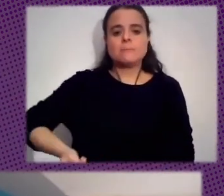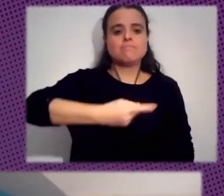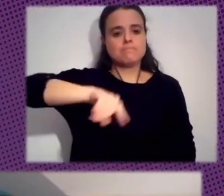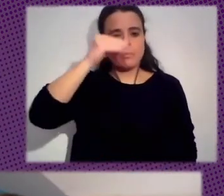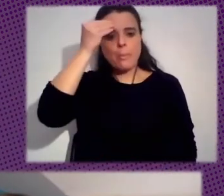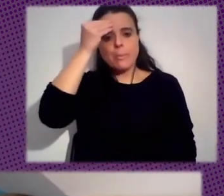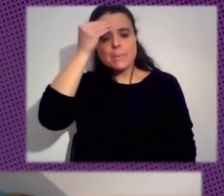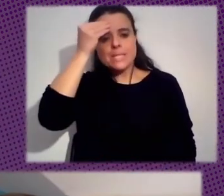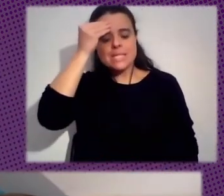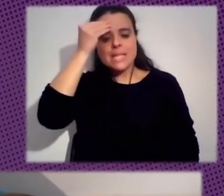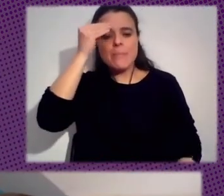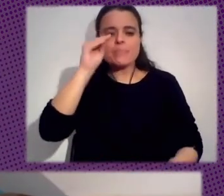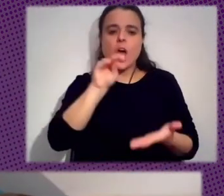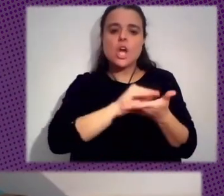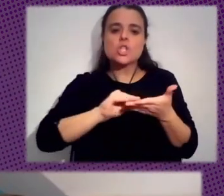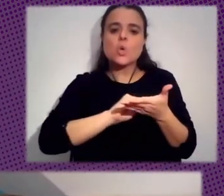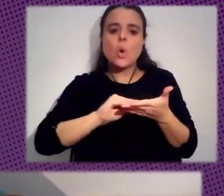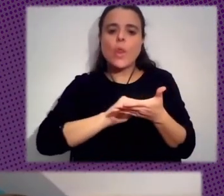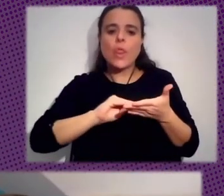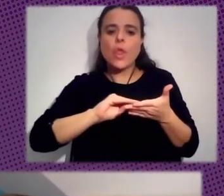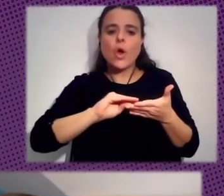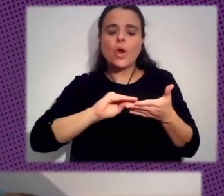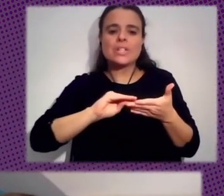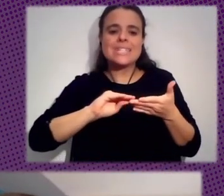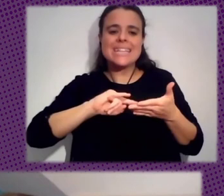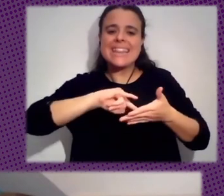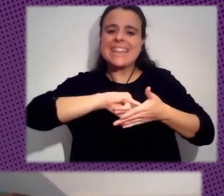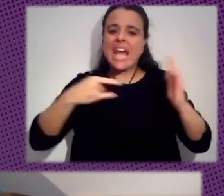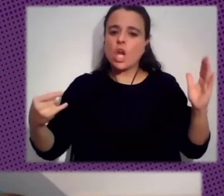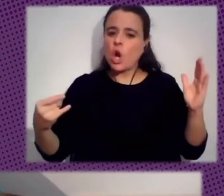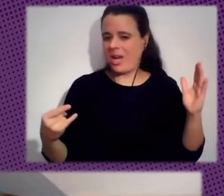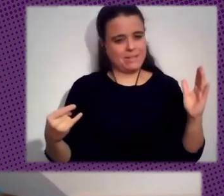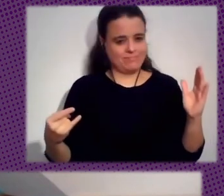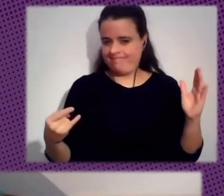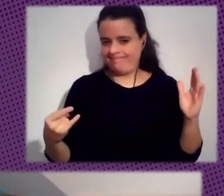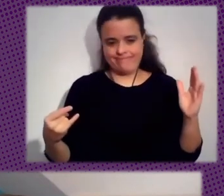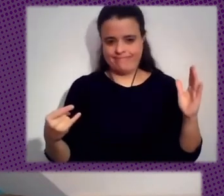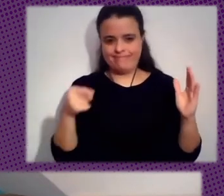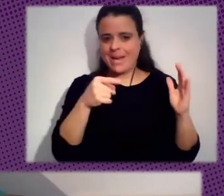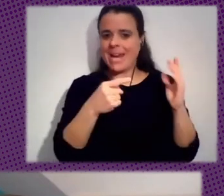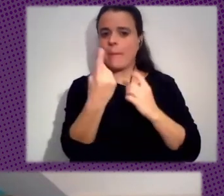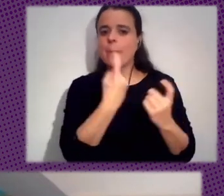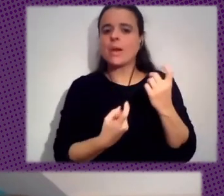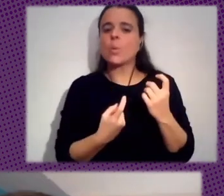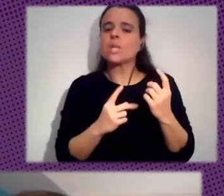Soluciones No Tecnológicas De Cómo Responder A Esta Pregunta De Descomodificar